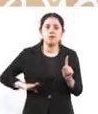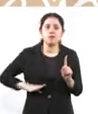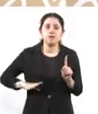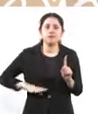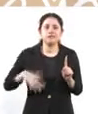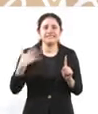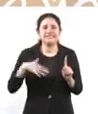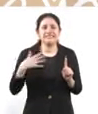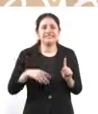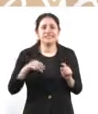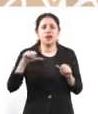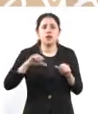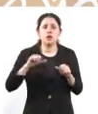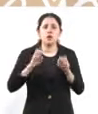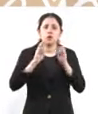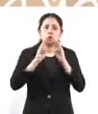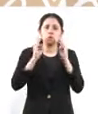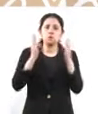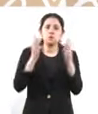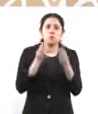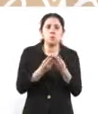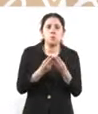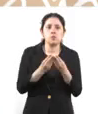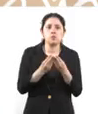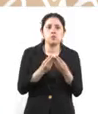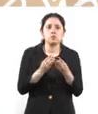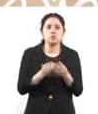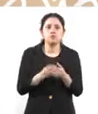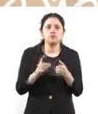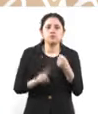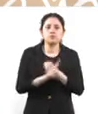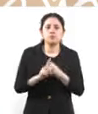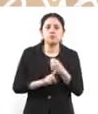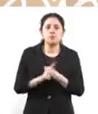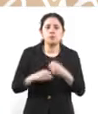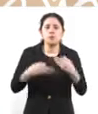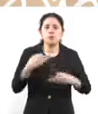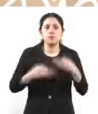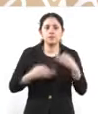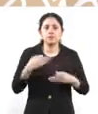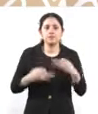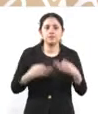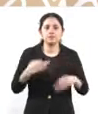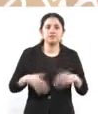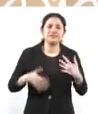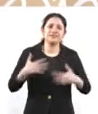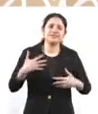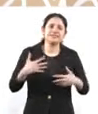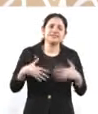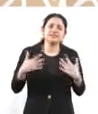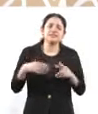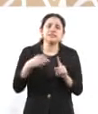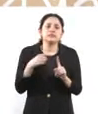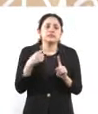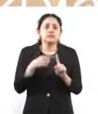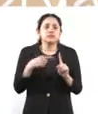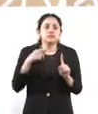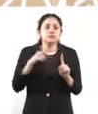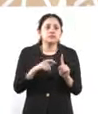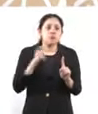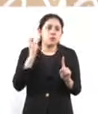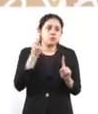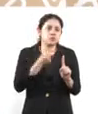de delincuencia organizada, donde el juez o los jueces son vulnerables frente a una sentencia,